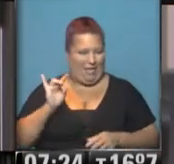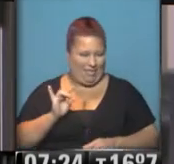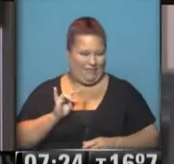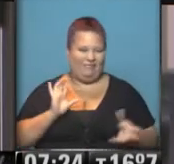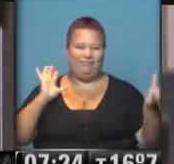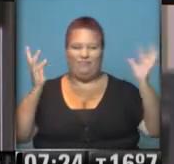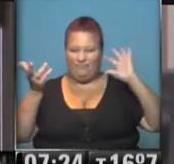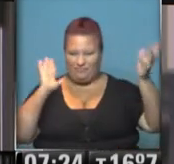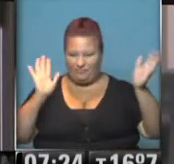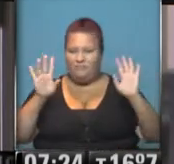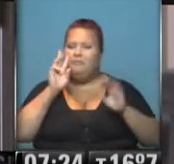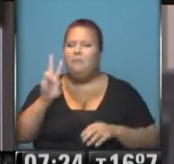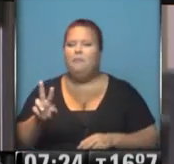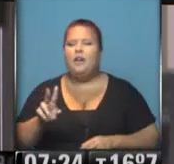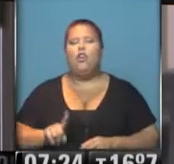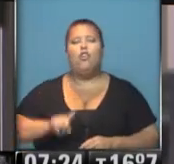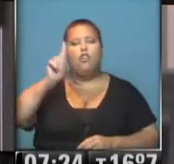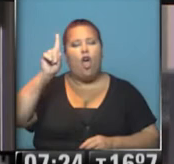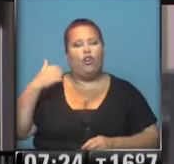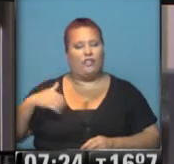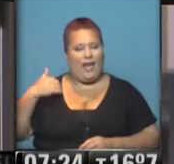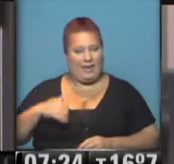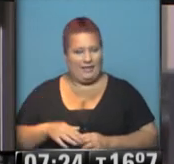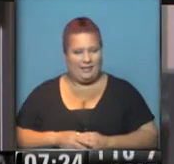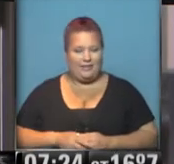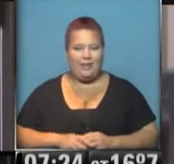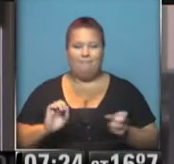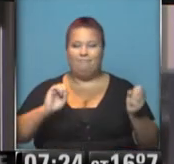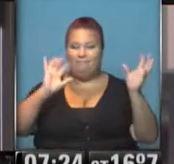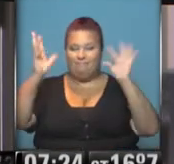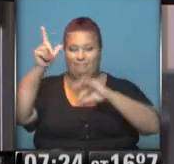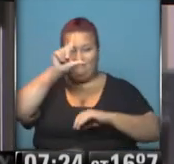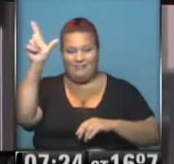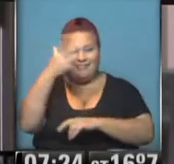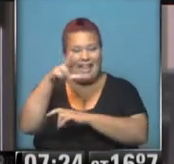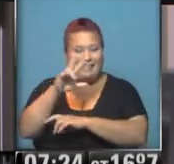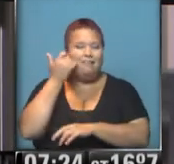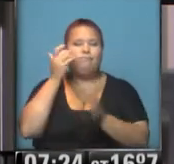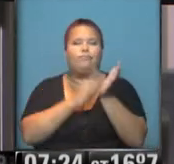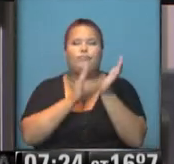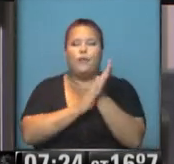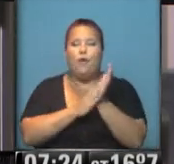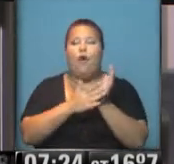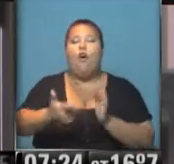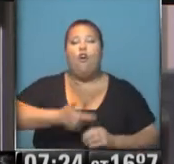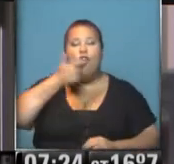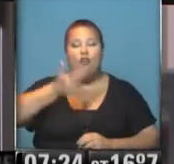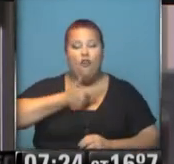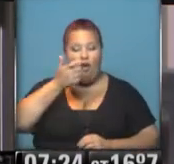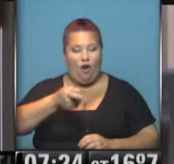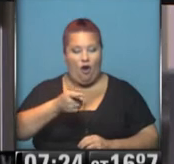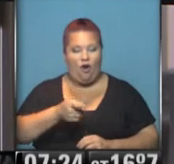inestable, pero fíjense en el norte del país, esta imagen satelital ya nos está mostrando en color rojo,